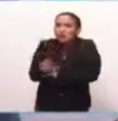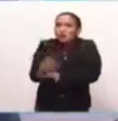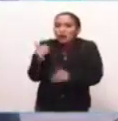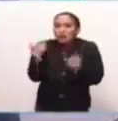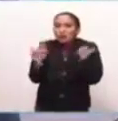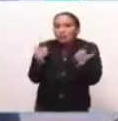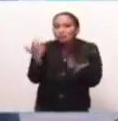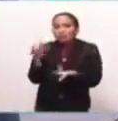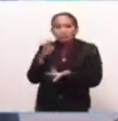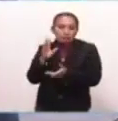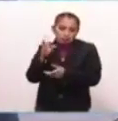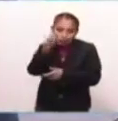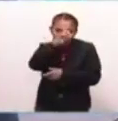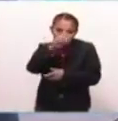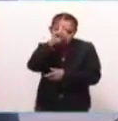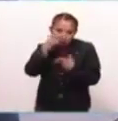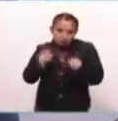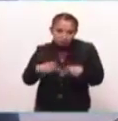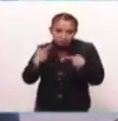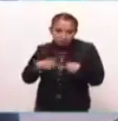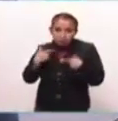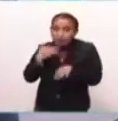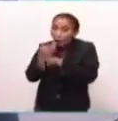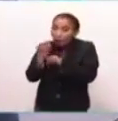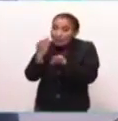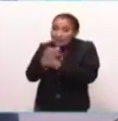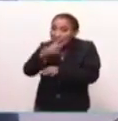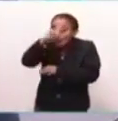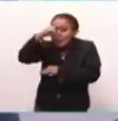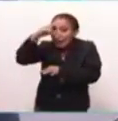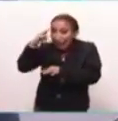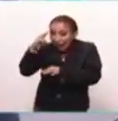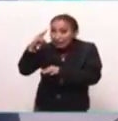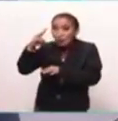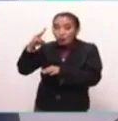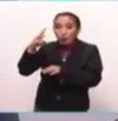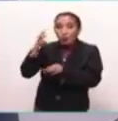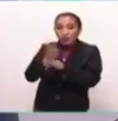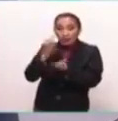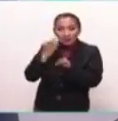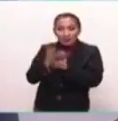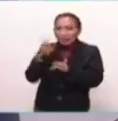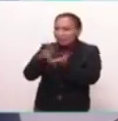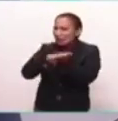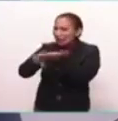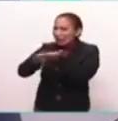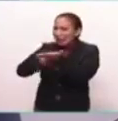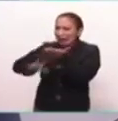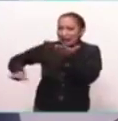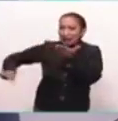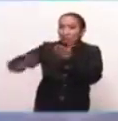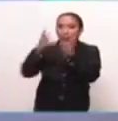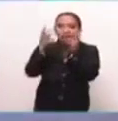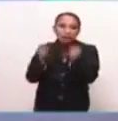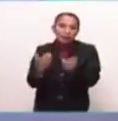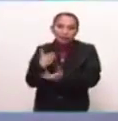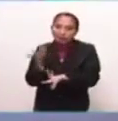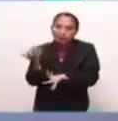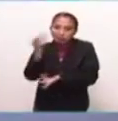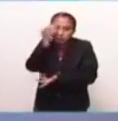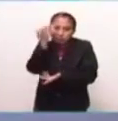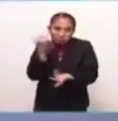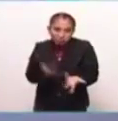disfrutar y recomiendo mucho al público que ahorita que es verano, que está muy verde, porque cuando está seco, ahí está